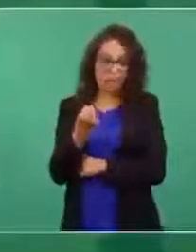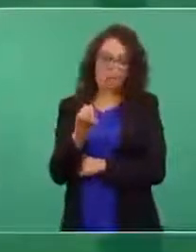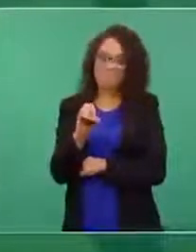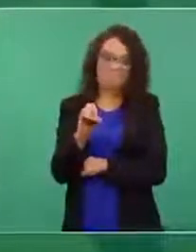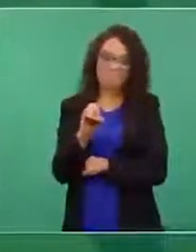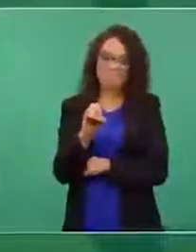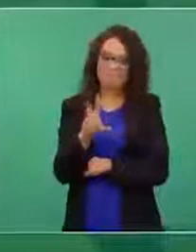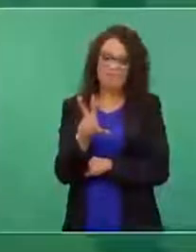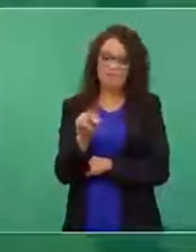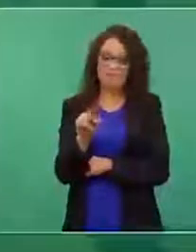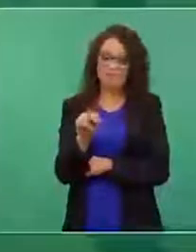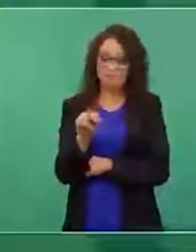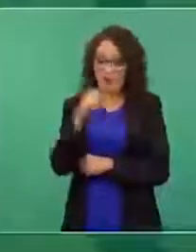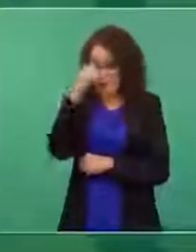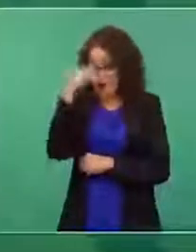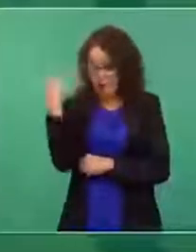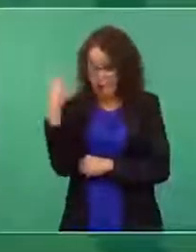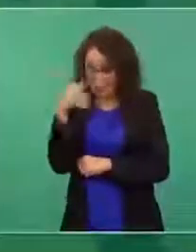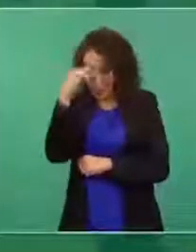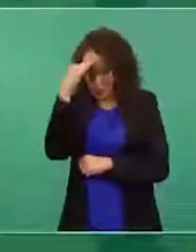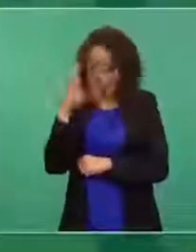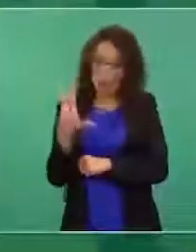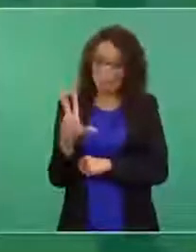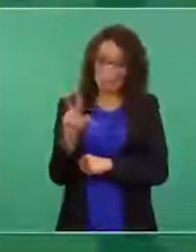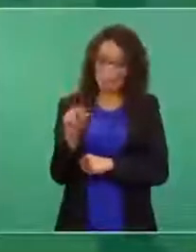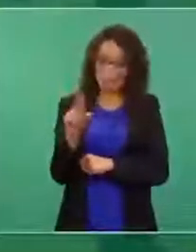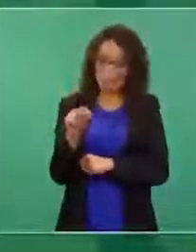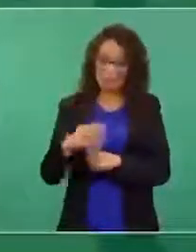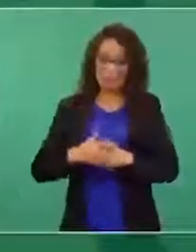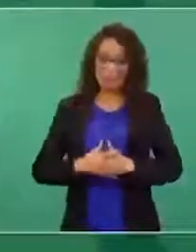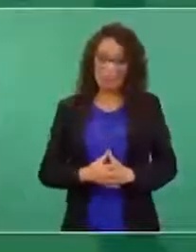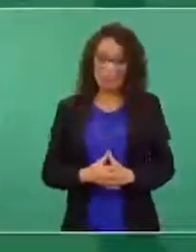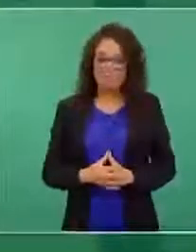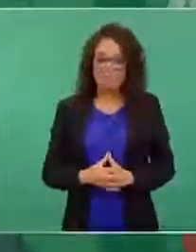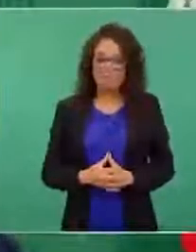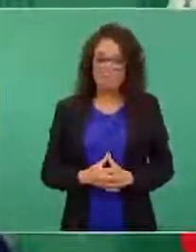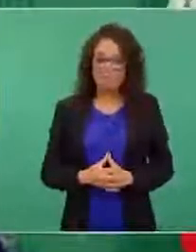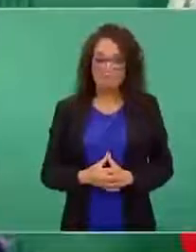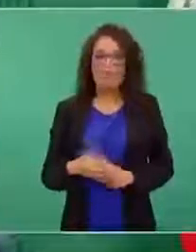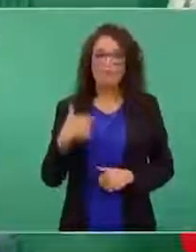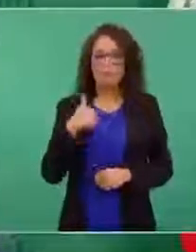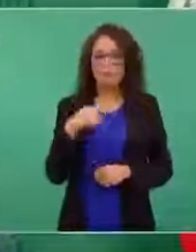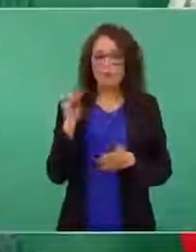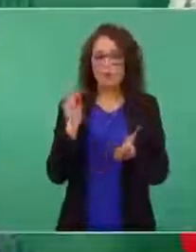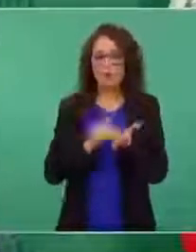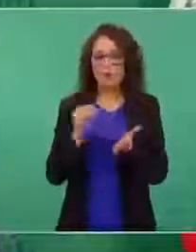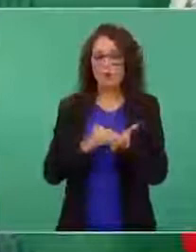porque a mí me quedan todavía como tres años.